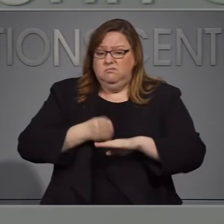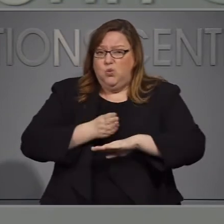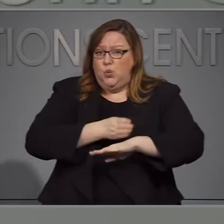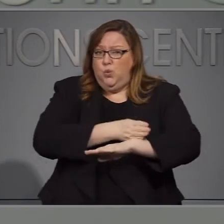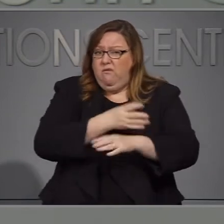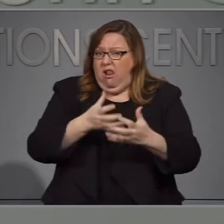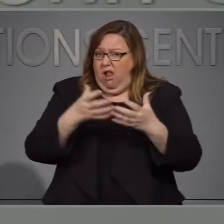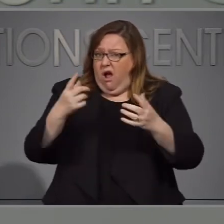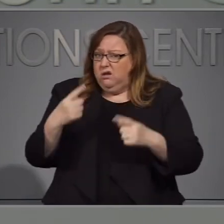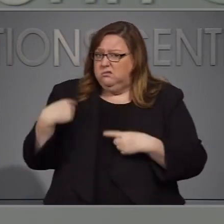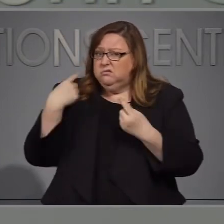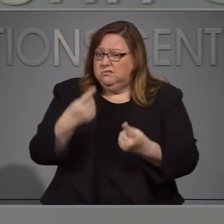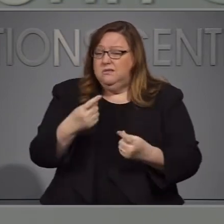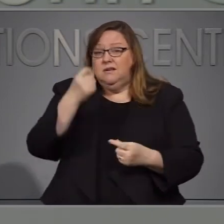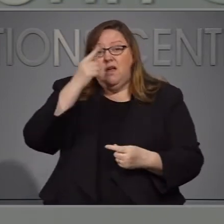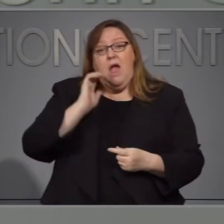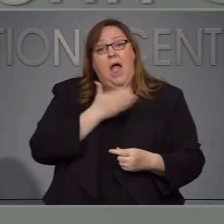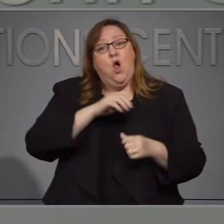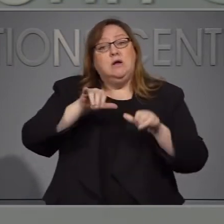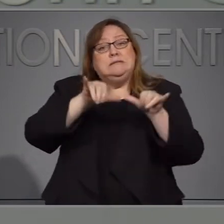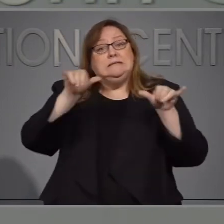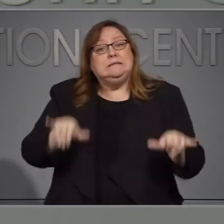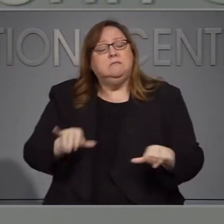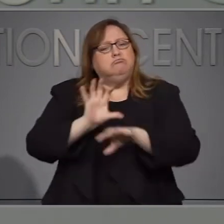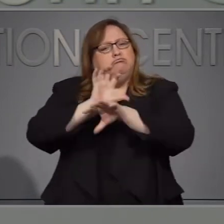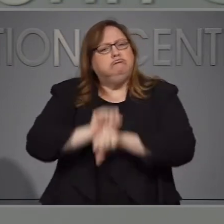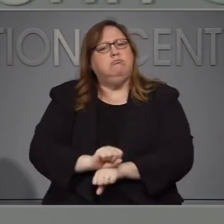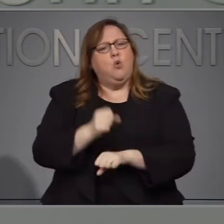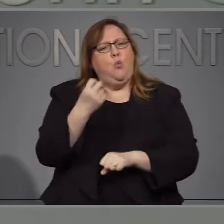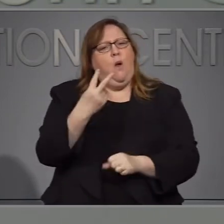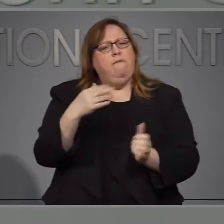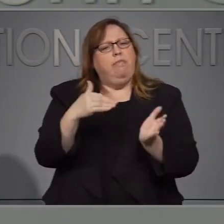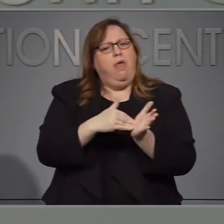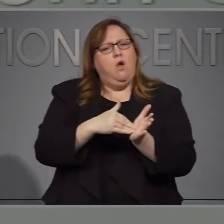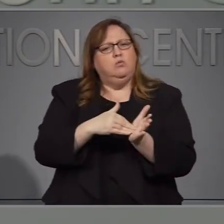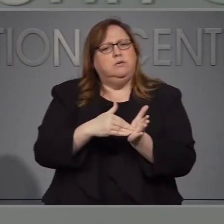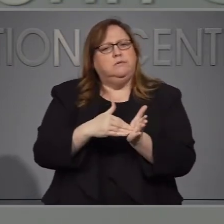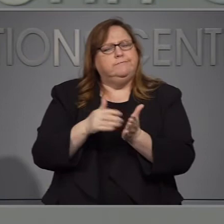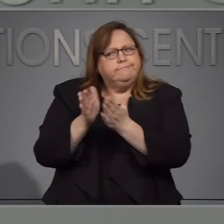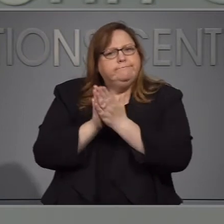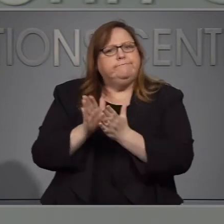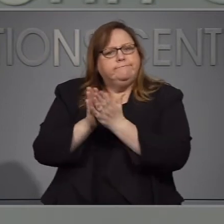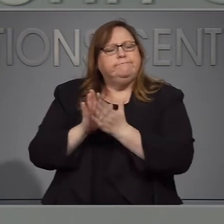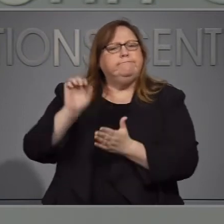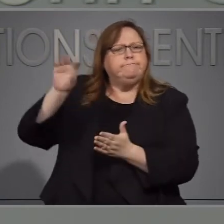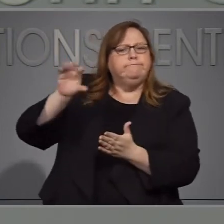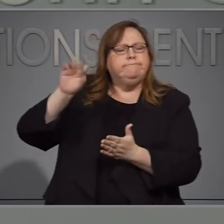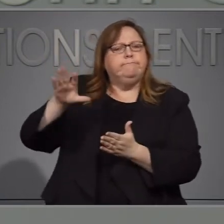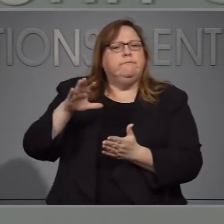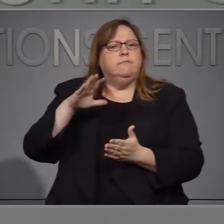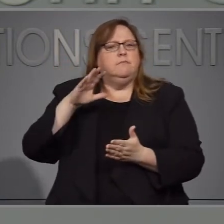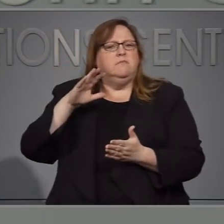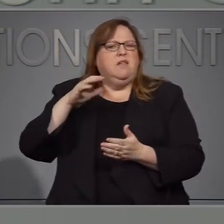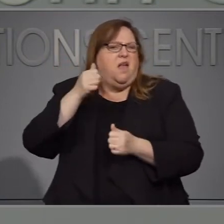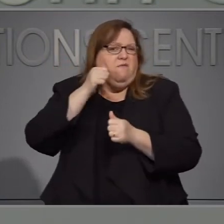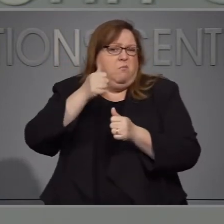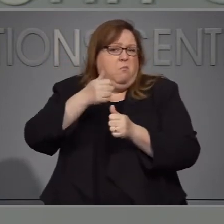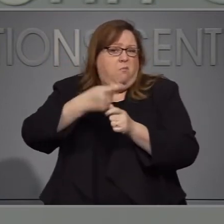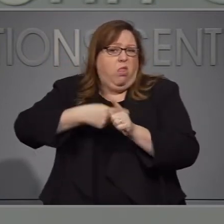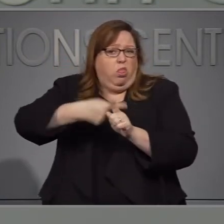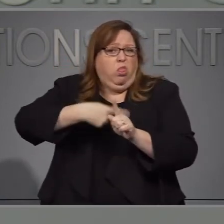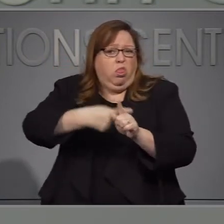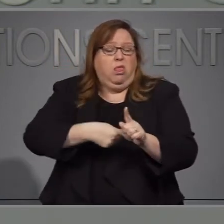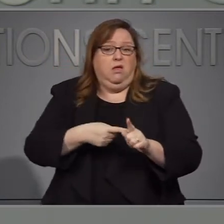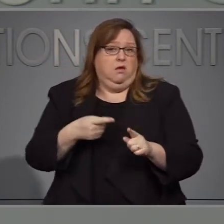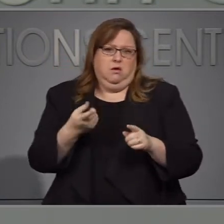que se le dio a 12 mil personas al mes y ahora tenemos más de un millón de reclamos en un periodo corto